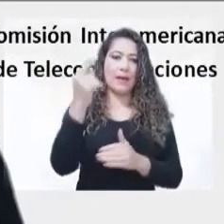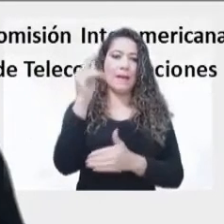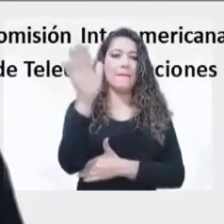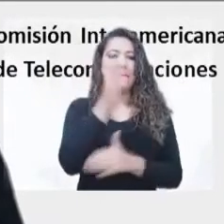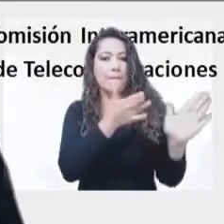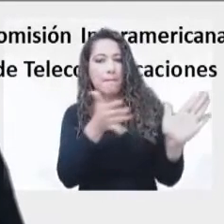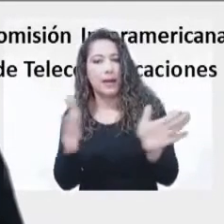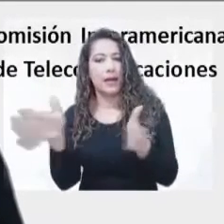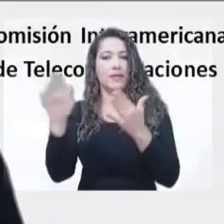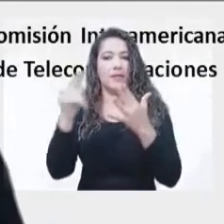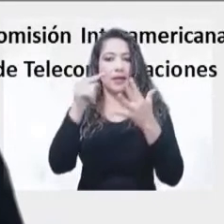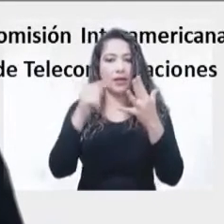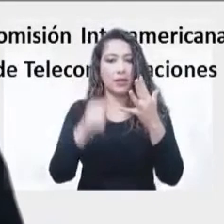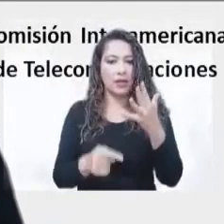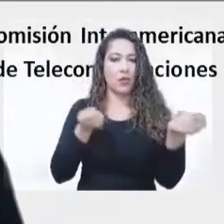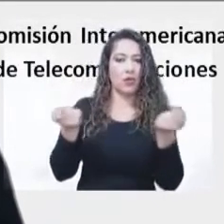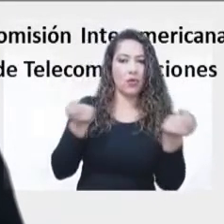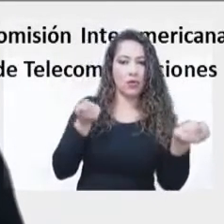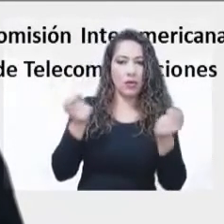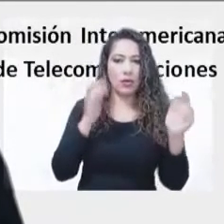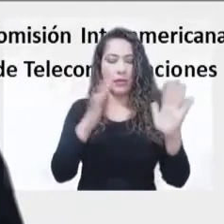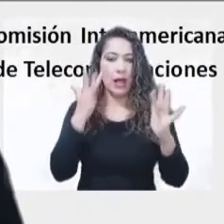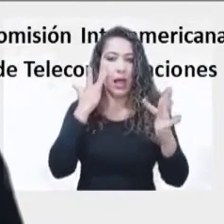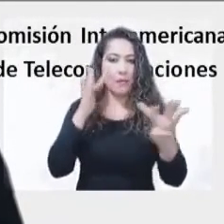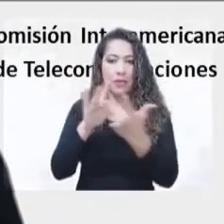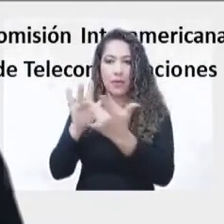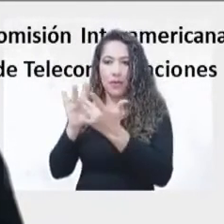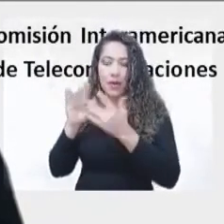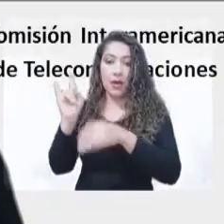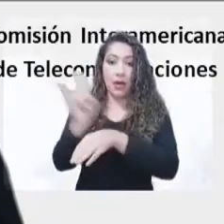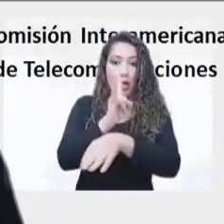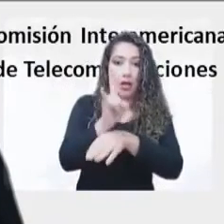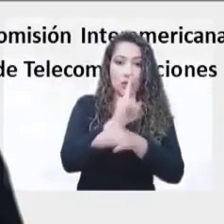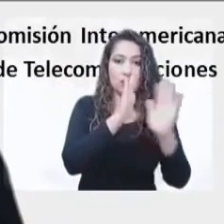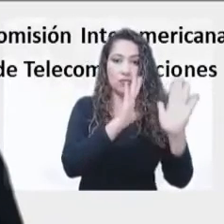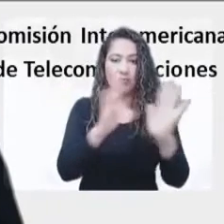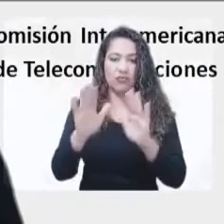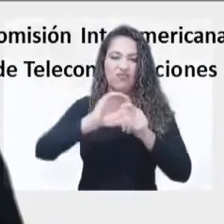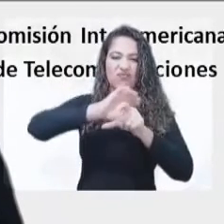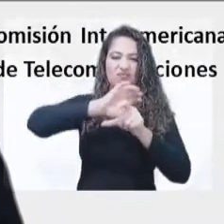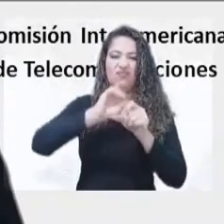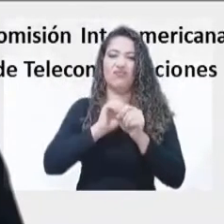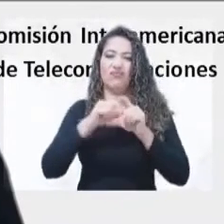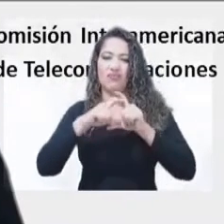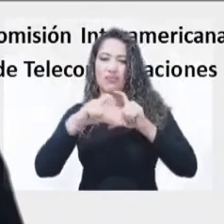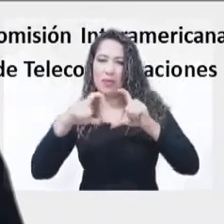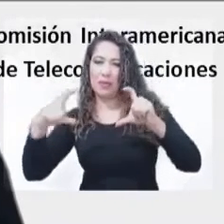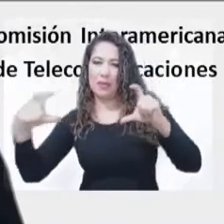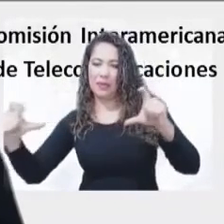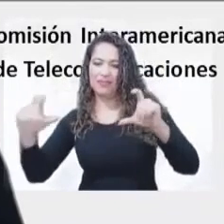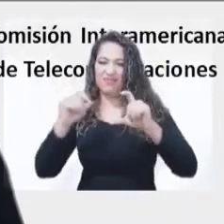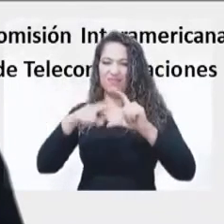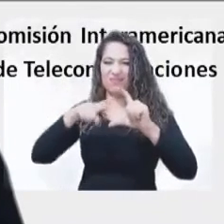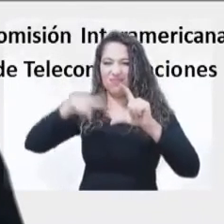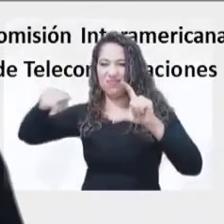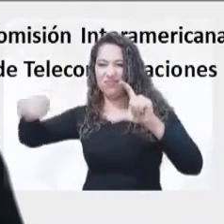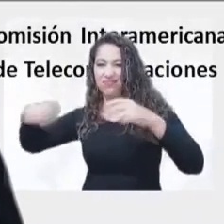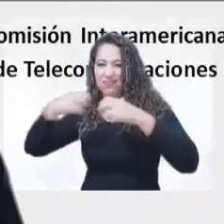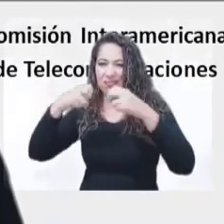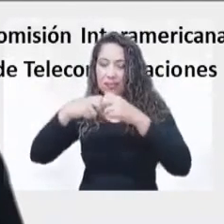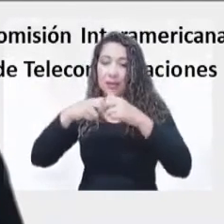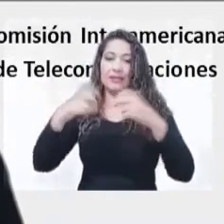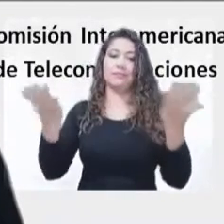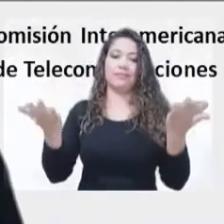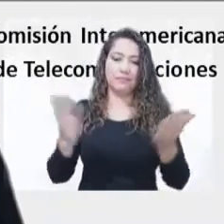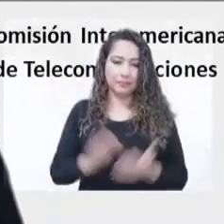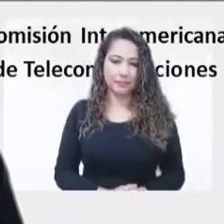coordinación, armonización y uso eficiente del espectro radioeléctrico, en especial para la implementación de los